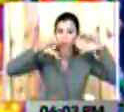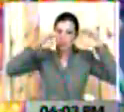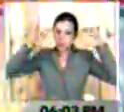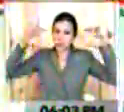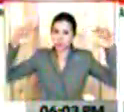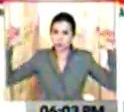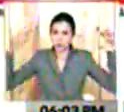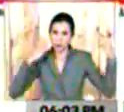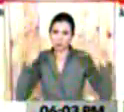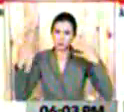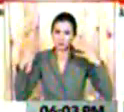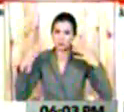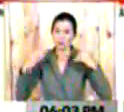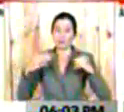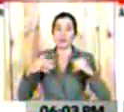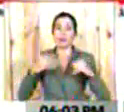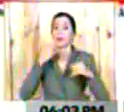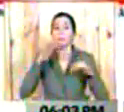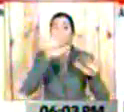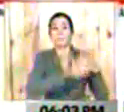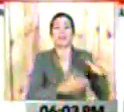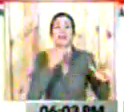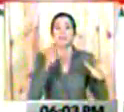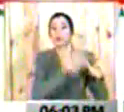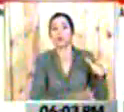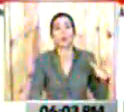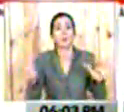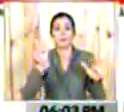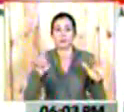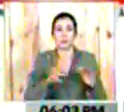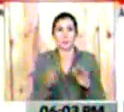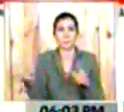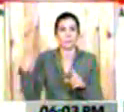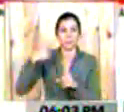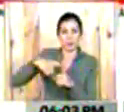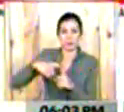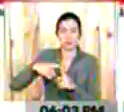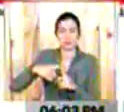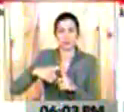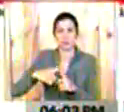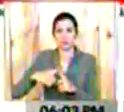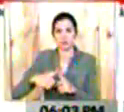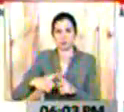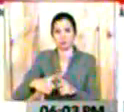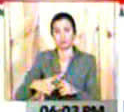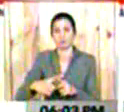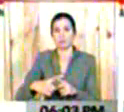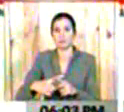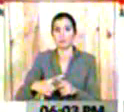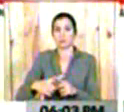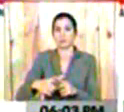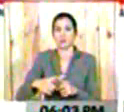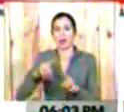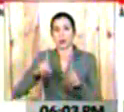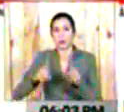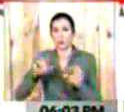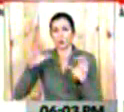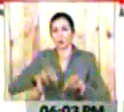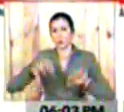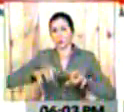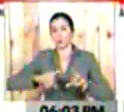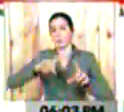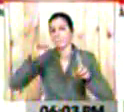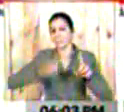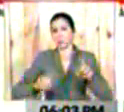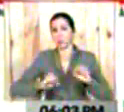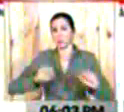...de satélite, estas precipitaciones vienen acompañadas con algunas actividades tormentosas especialmente